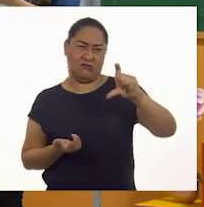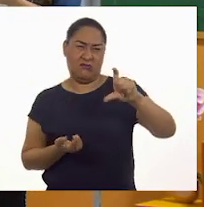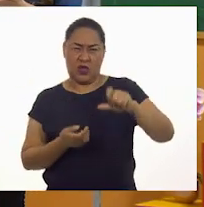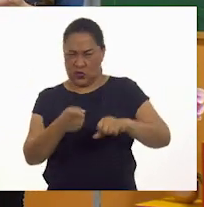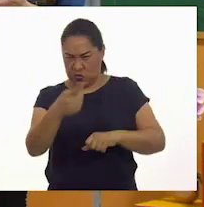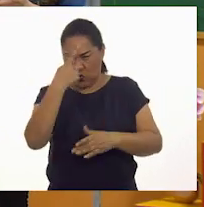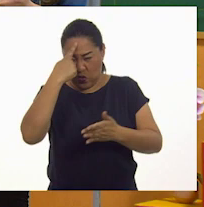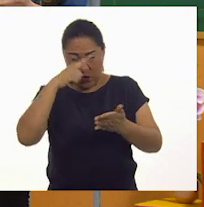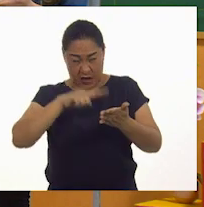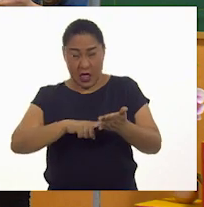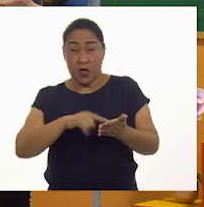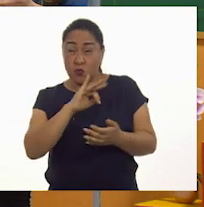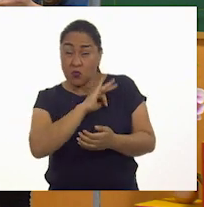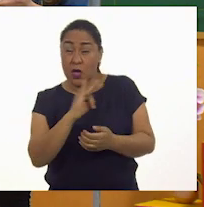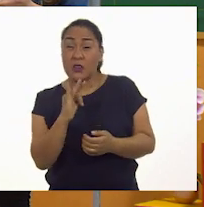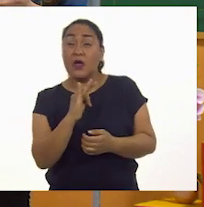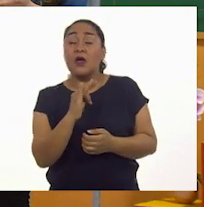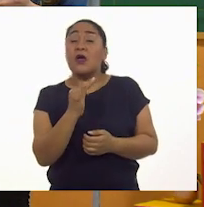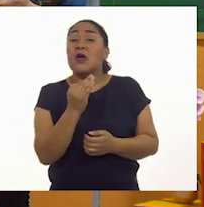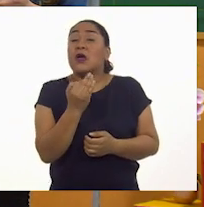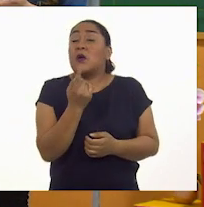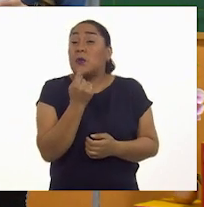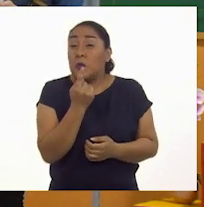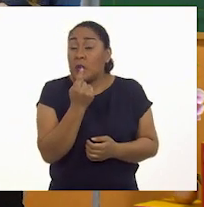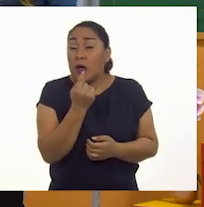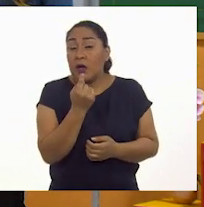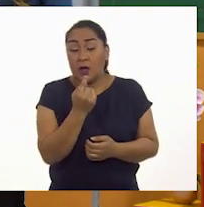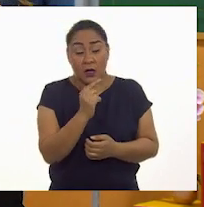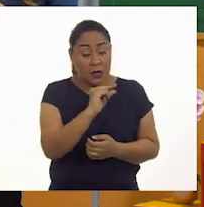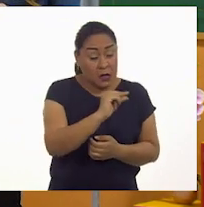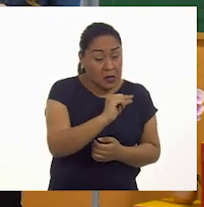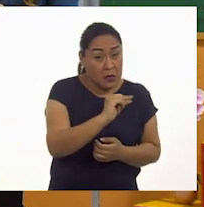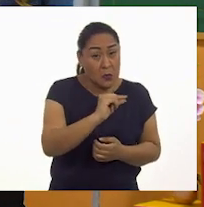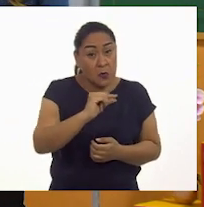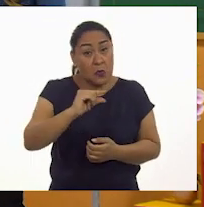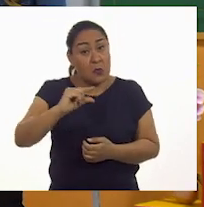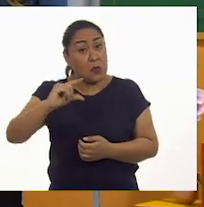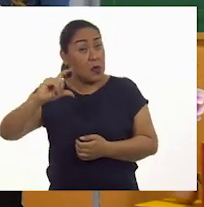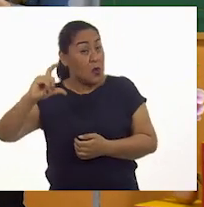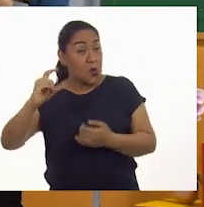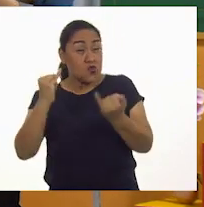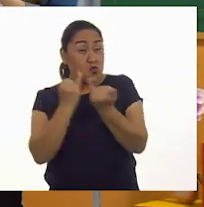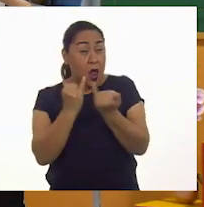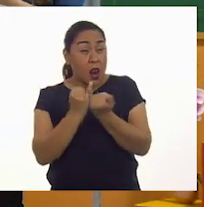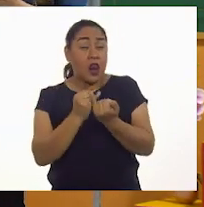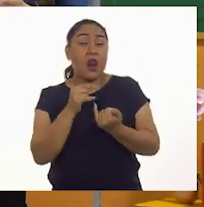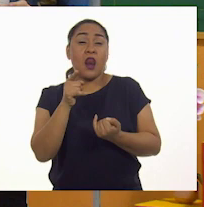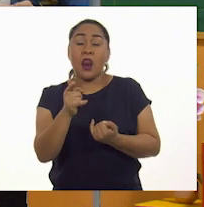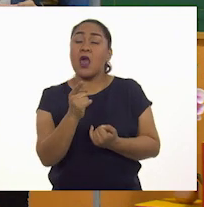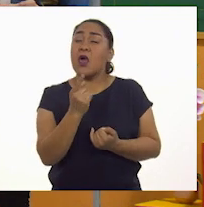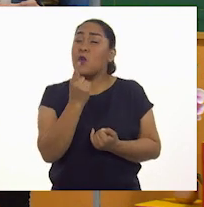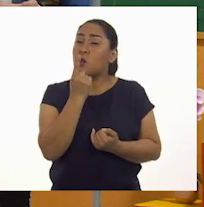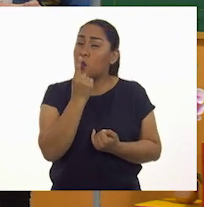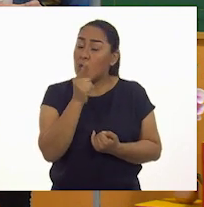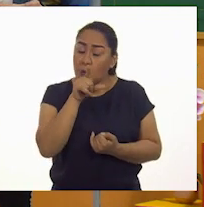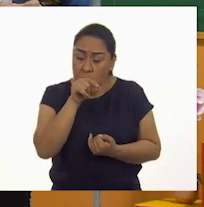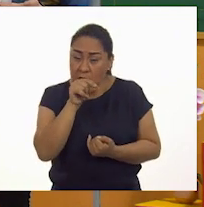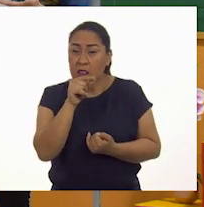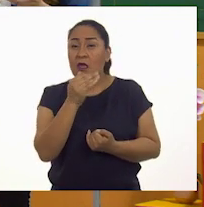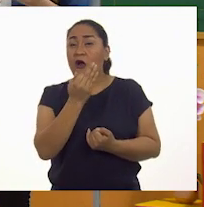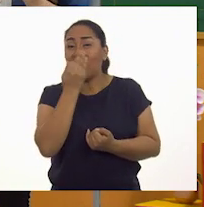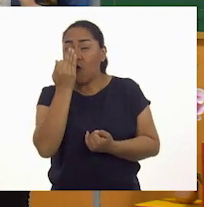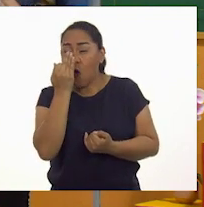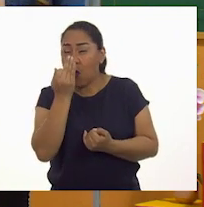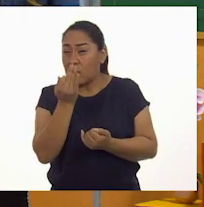pueda ir en crecimiento? Creo que no. Como el pollito, como la flor, ¿la vela puede ir creciendo? No,